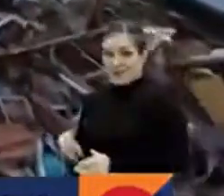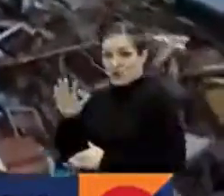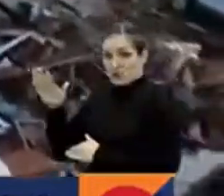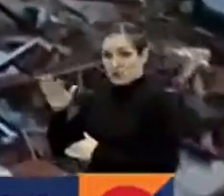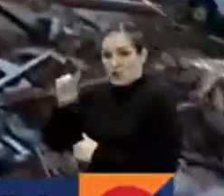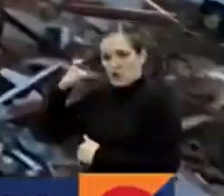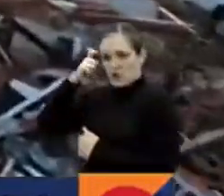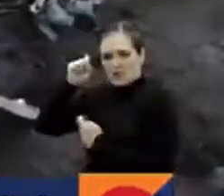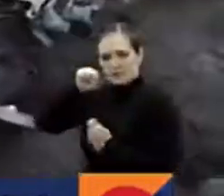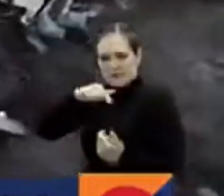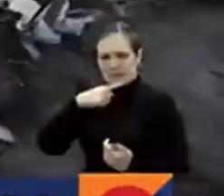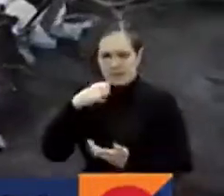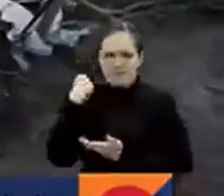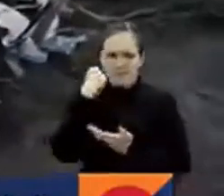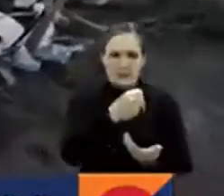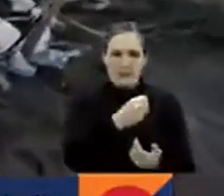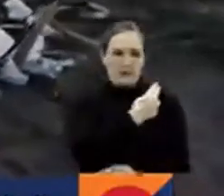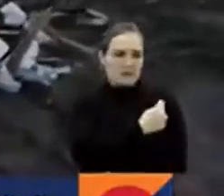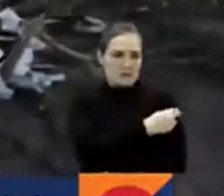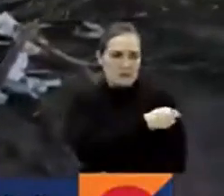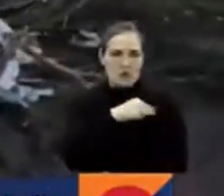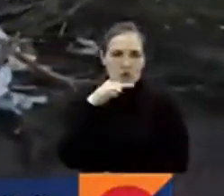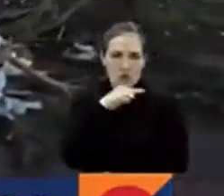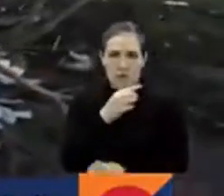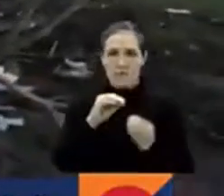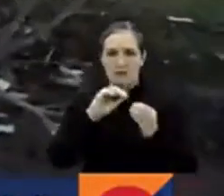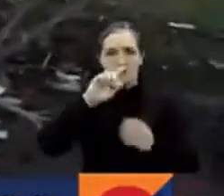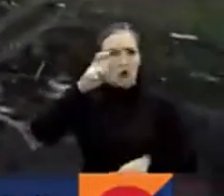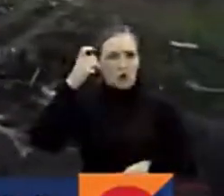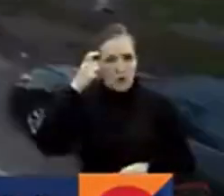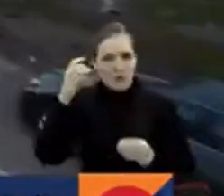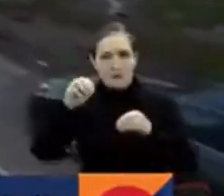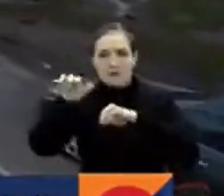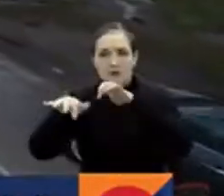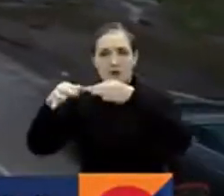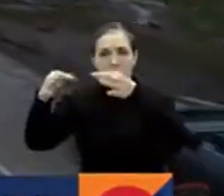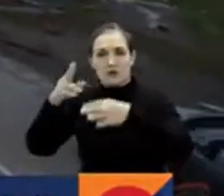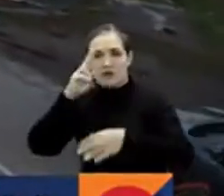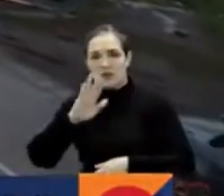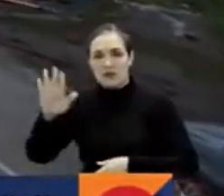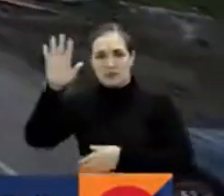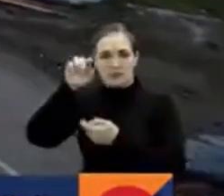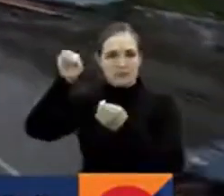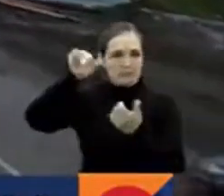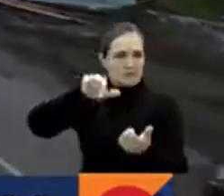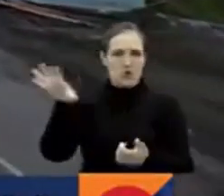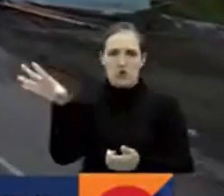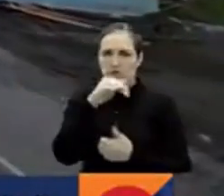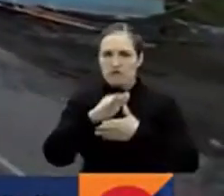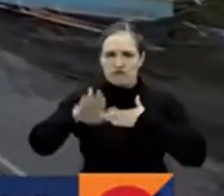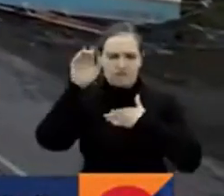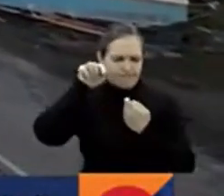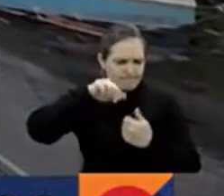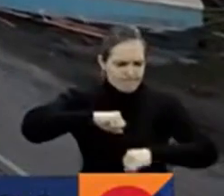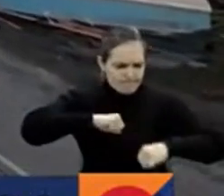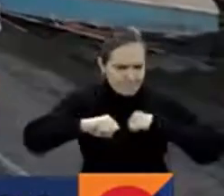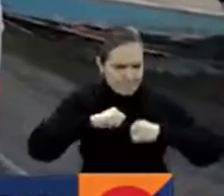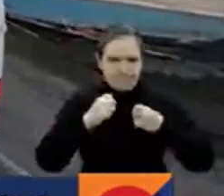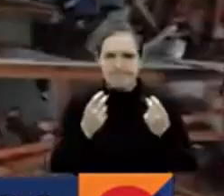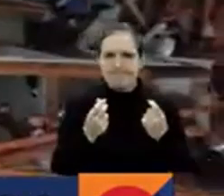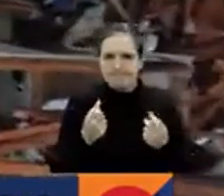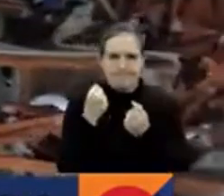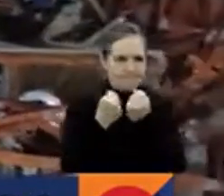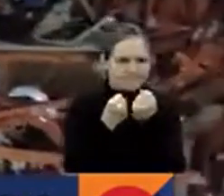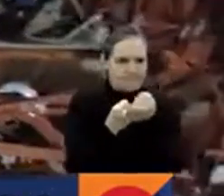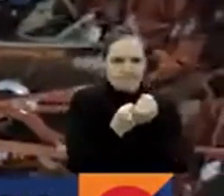federales. Cruz Roja, el gobernador y el secretario de Seguridad Nacional Alejandro Mallorcas agilizan labores en